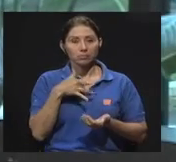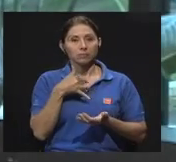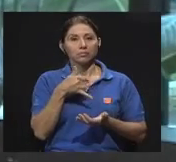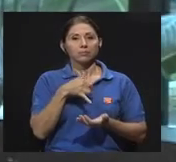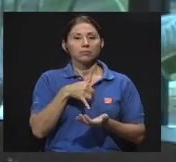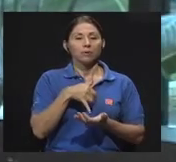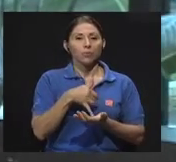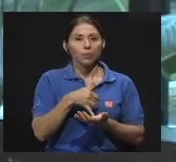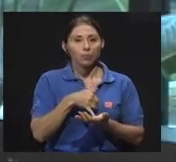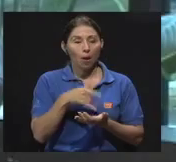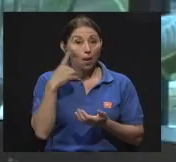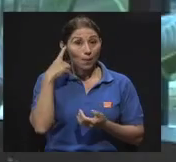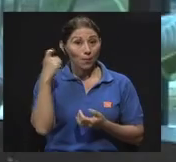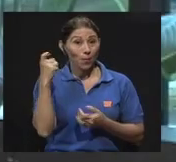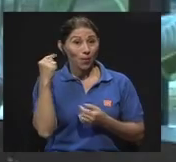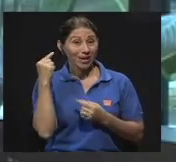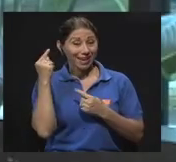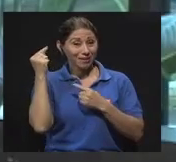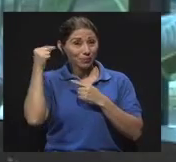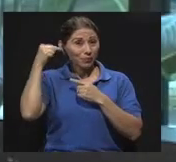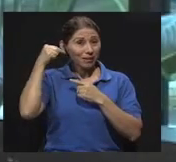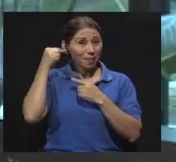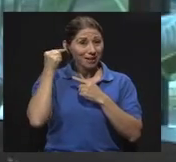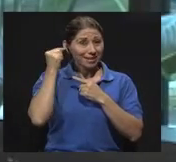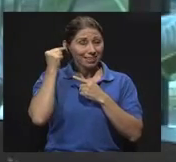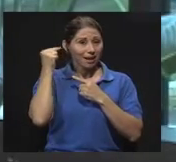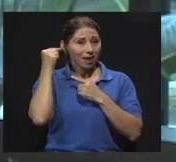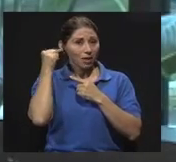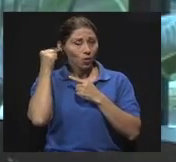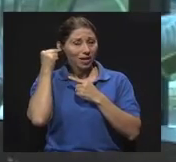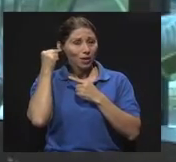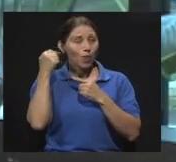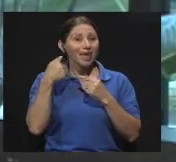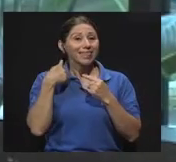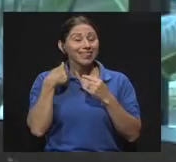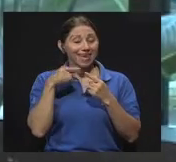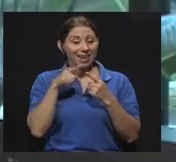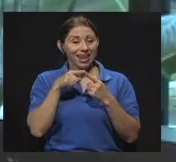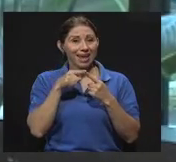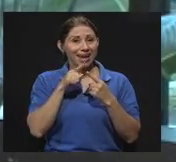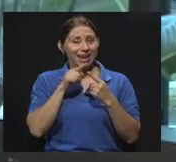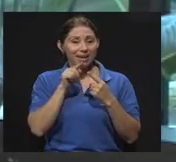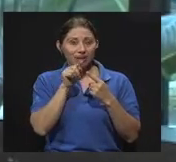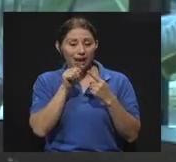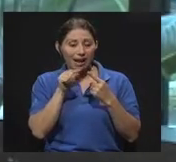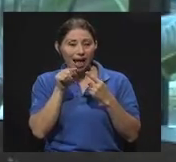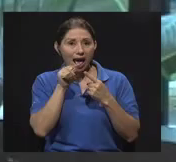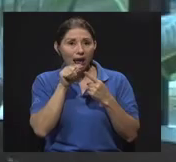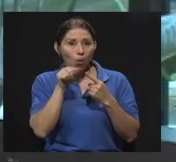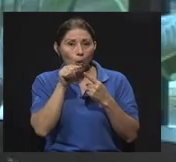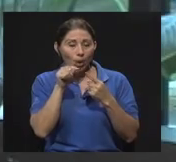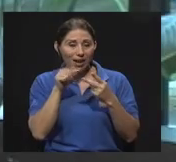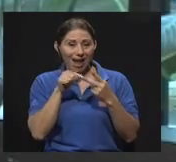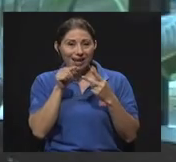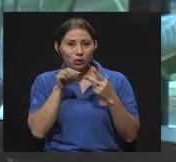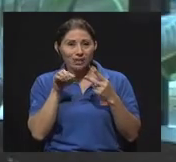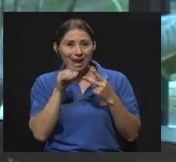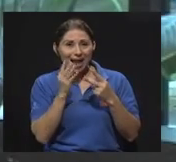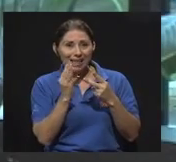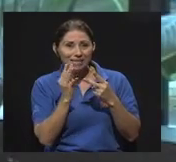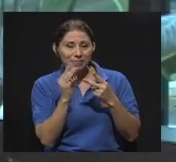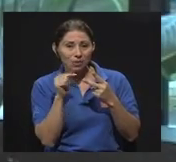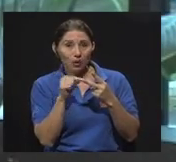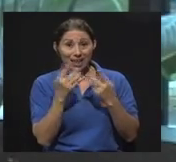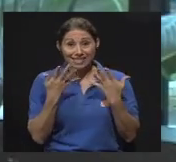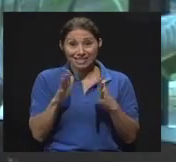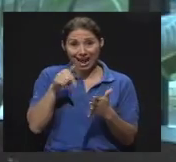porque la parte interna del oído, que es el laberinto, tiene los canales semicirculares y la cocleo-coracol, que es del oído. Por esa razón, ya aquí en la